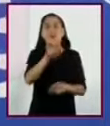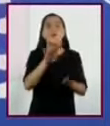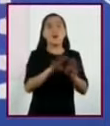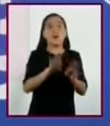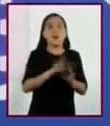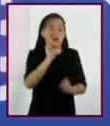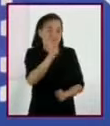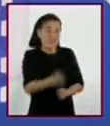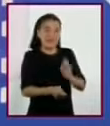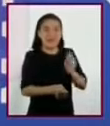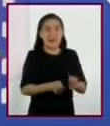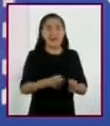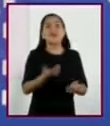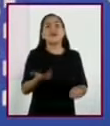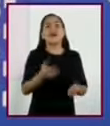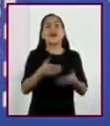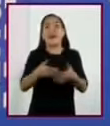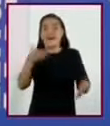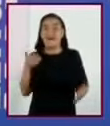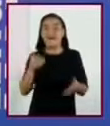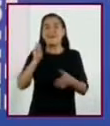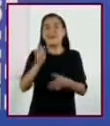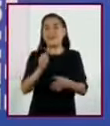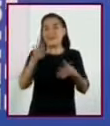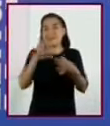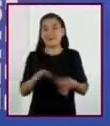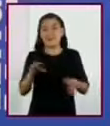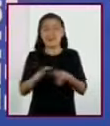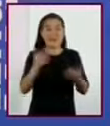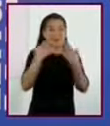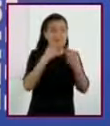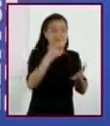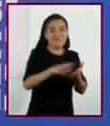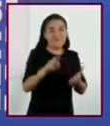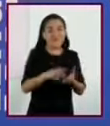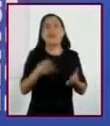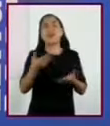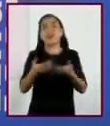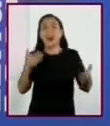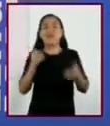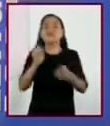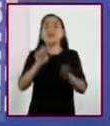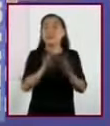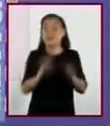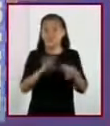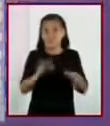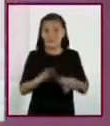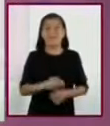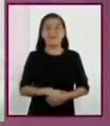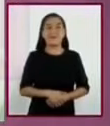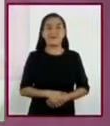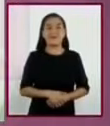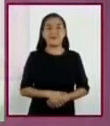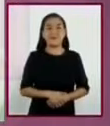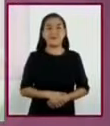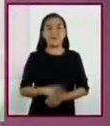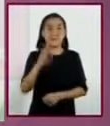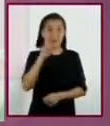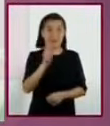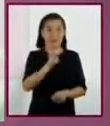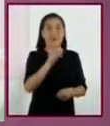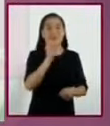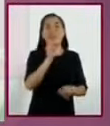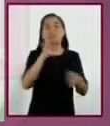interpretar el significado por medio del contexto, por si no tienes un diccionario a la mano. Mira, aquí está la